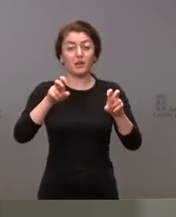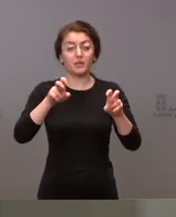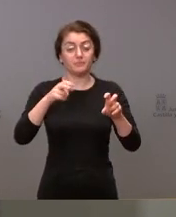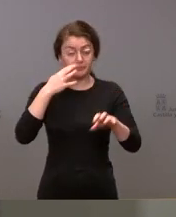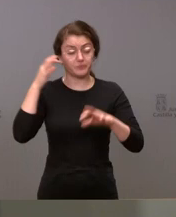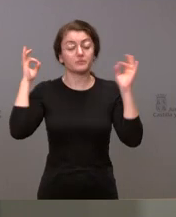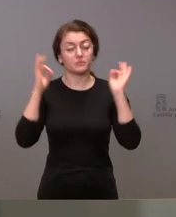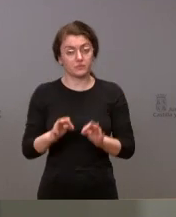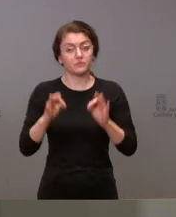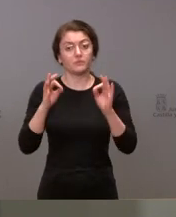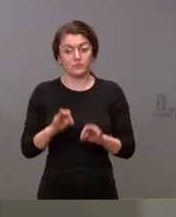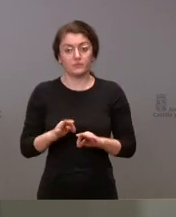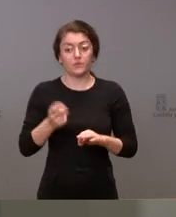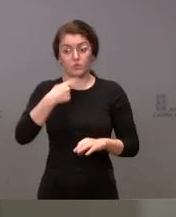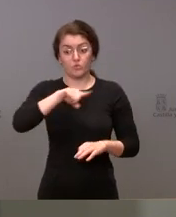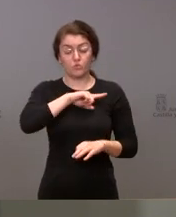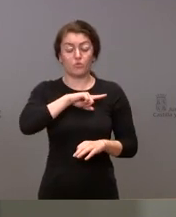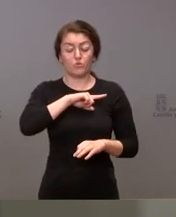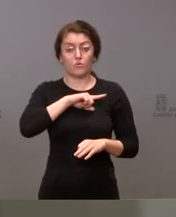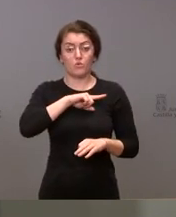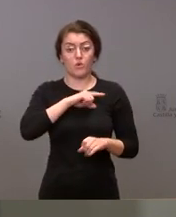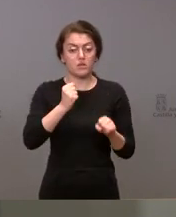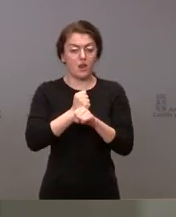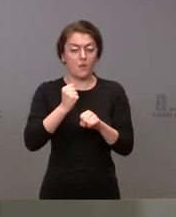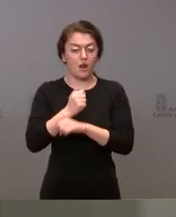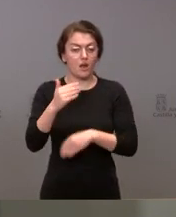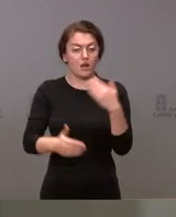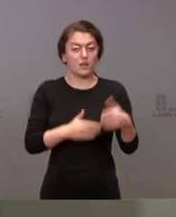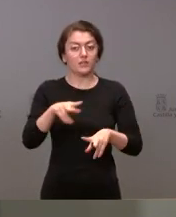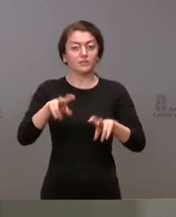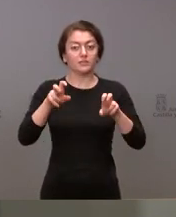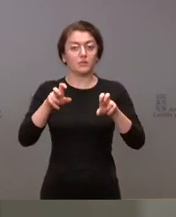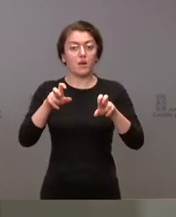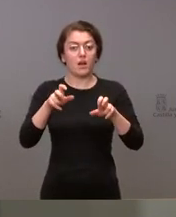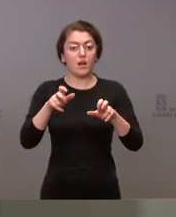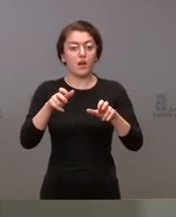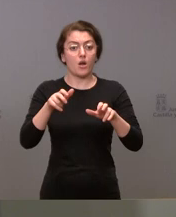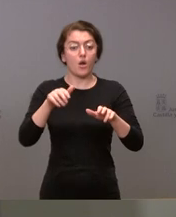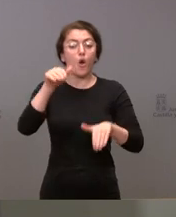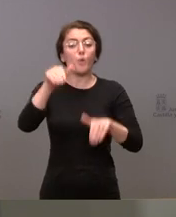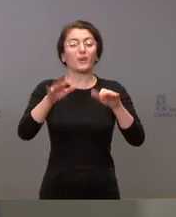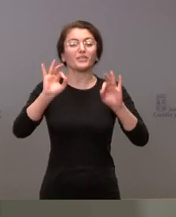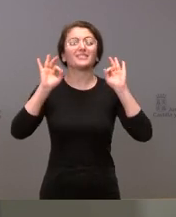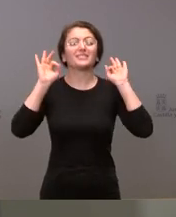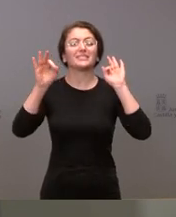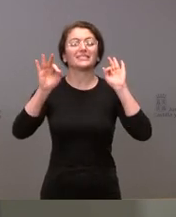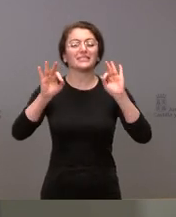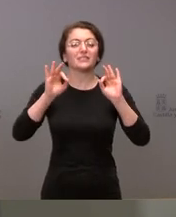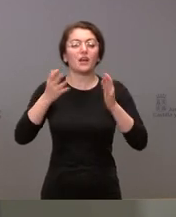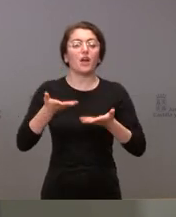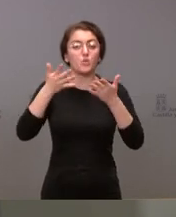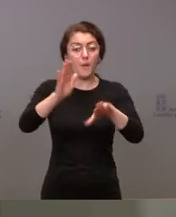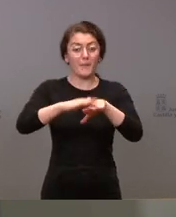estábamos trabajando en esta orden de convocatoria de ayudas para las personas que